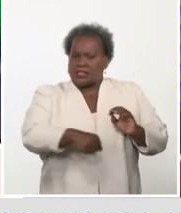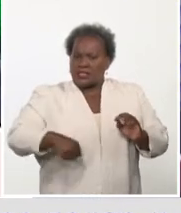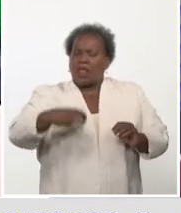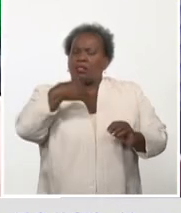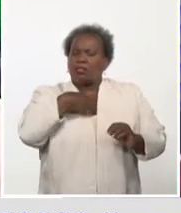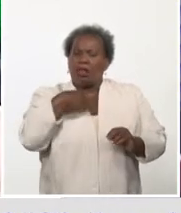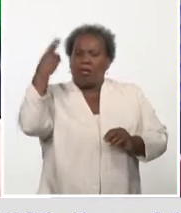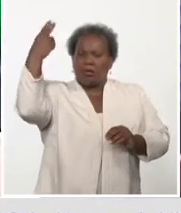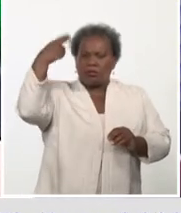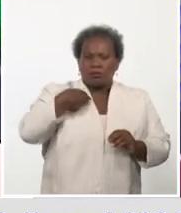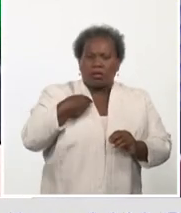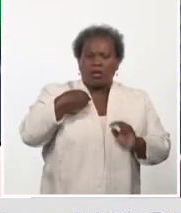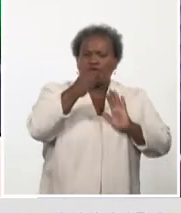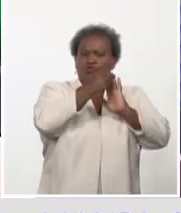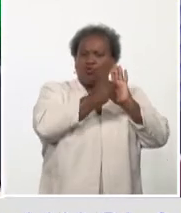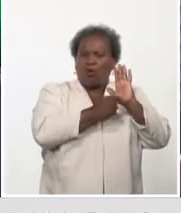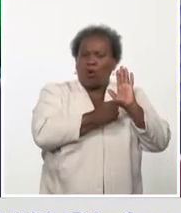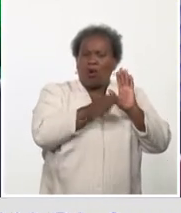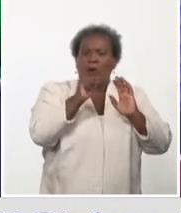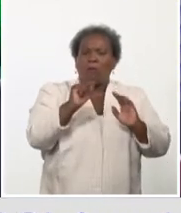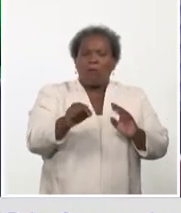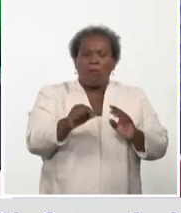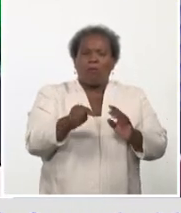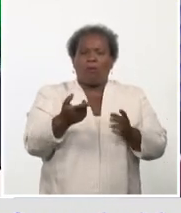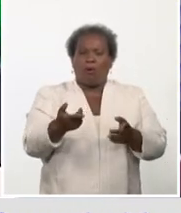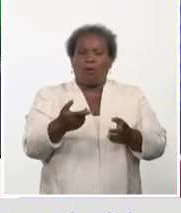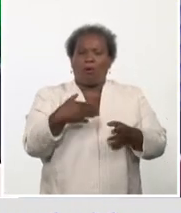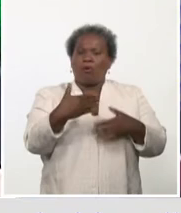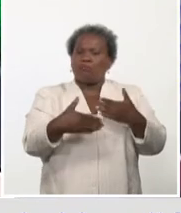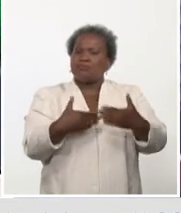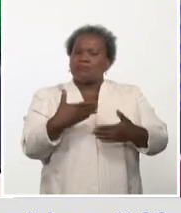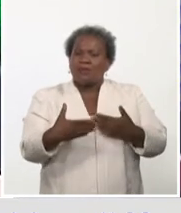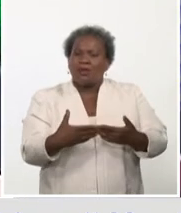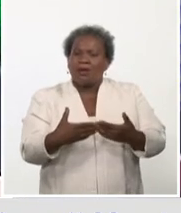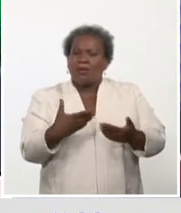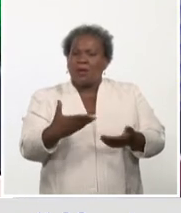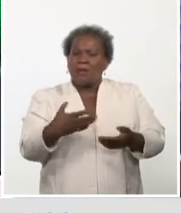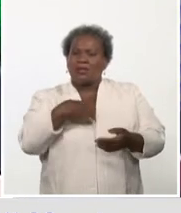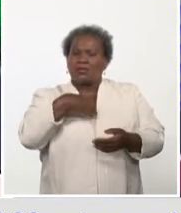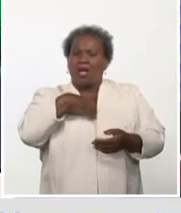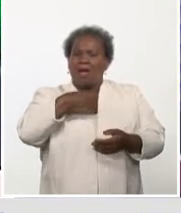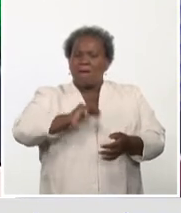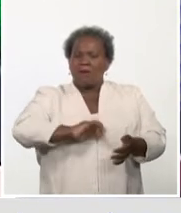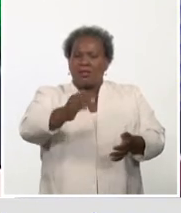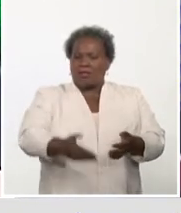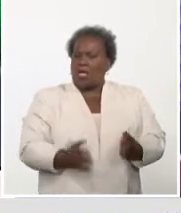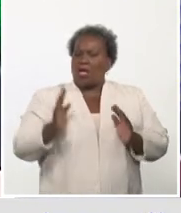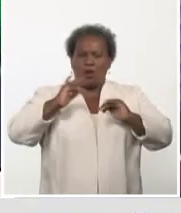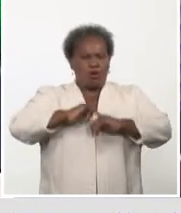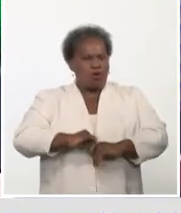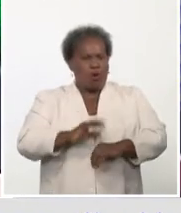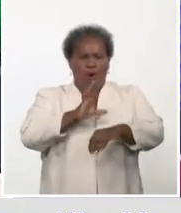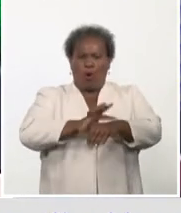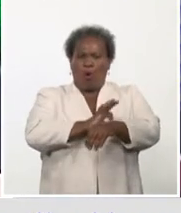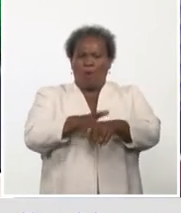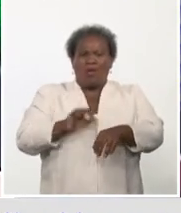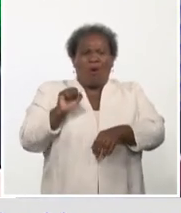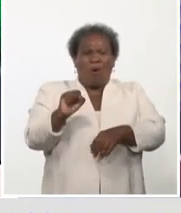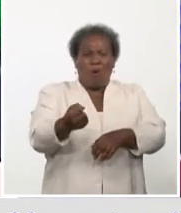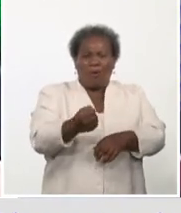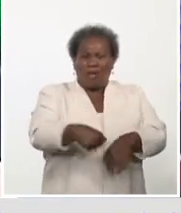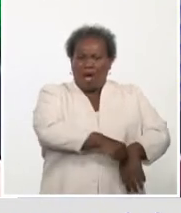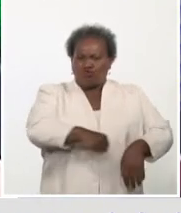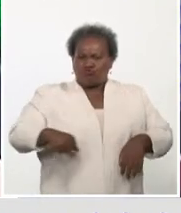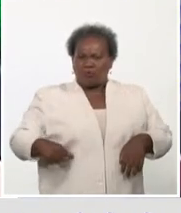puramente por su condición obstétrica, no por la condición que tenga como una paciente portadora de la enfermedad.